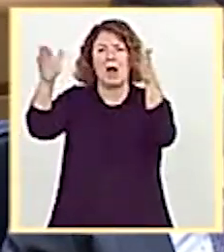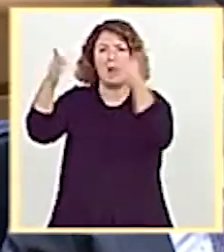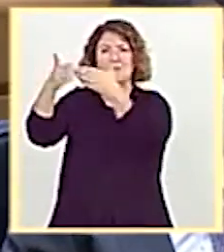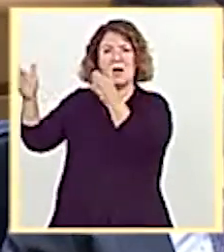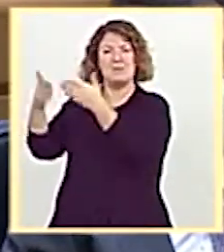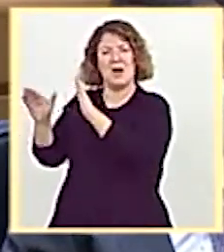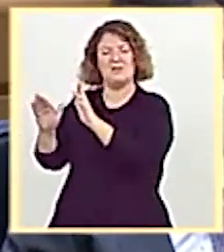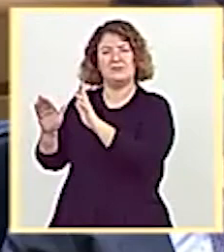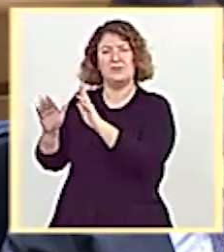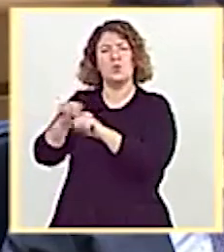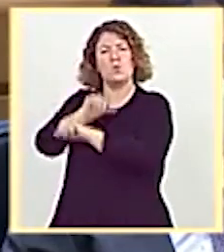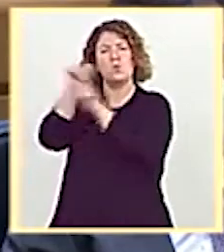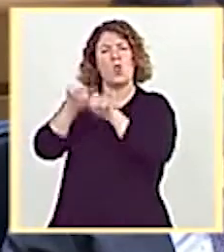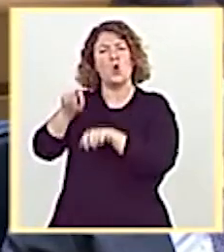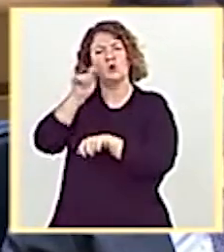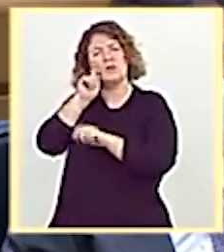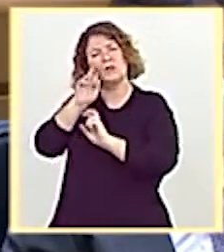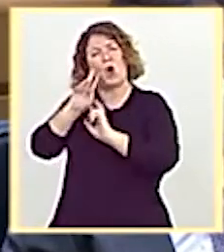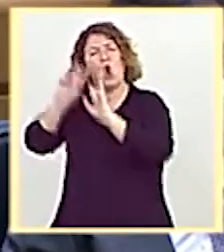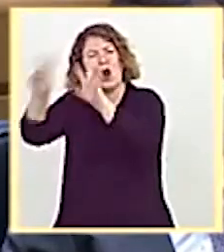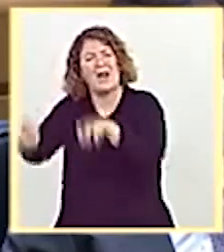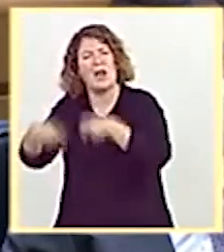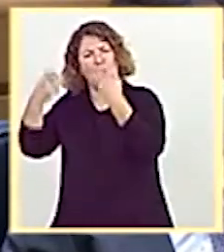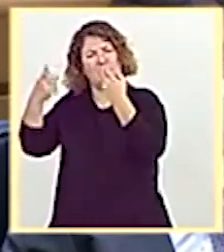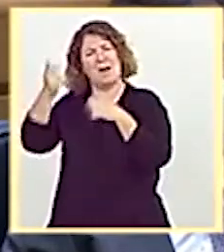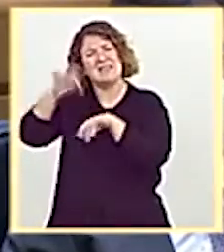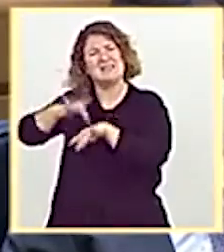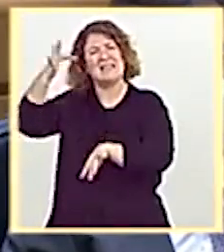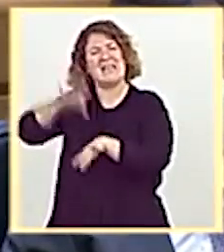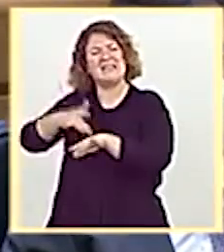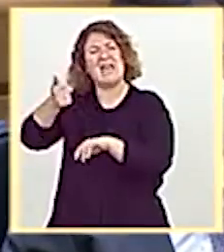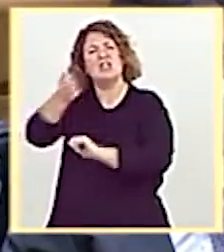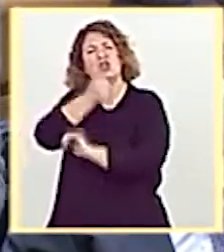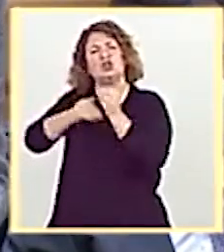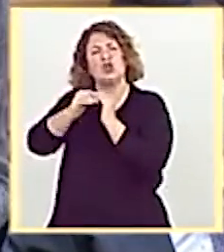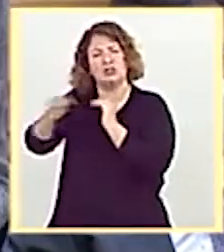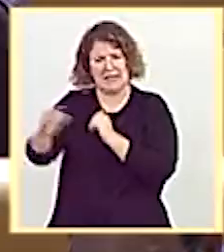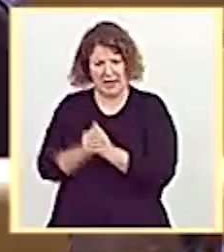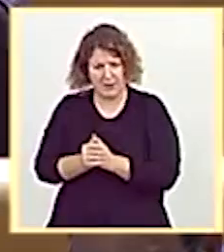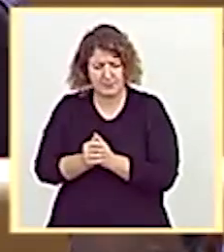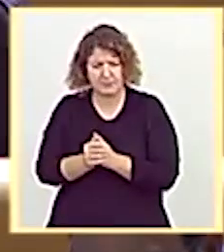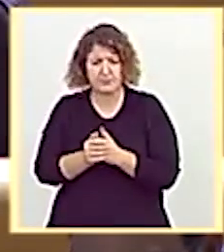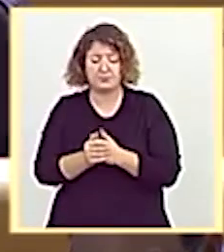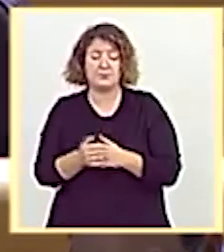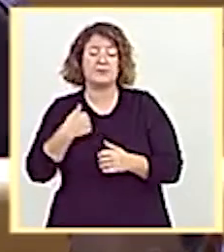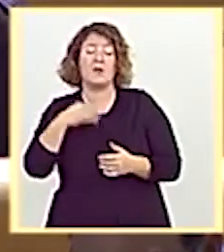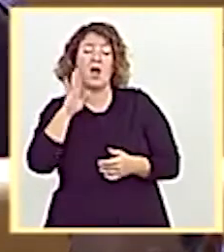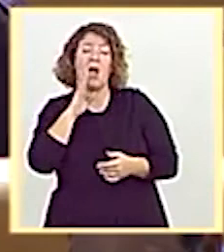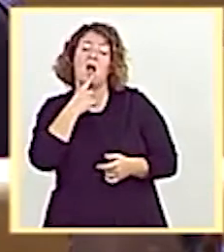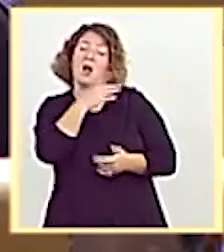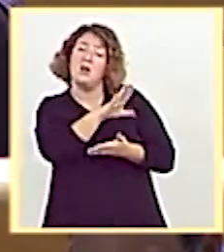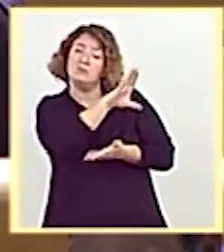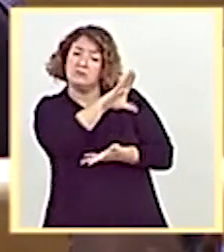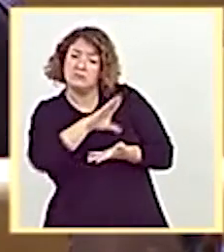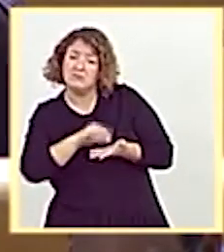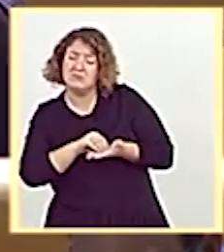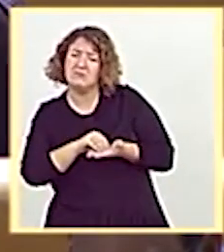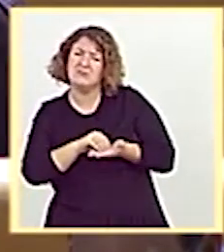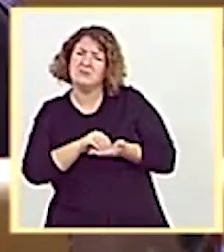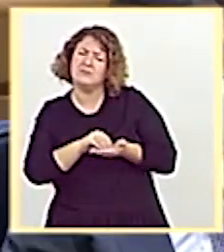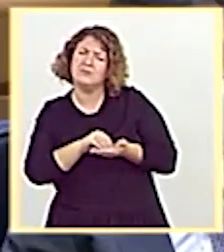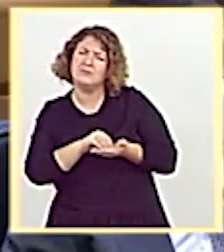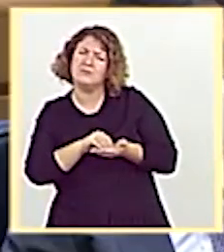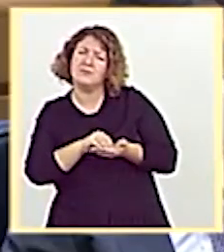modelos turísticos hacia un modelo, como decía, digital y sostenible. Y, señoría, usted se refería a la comunidad